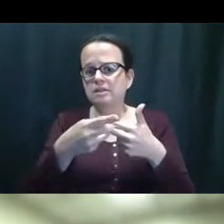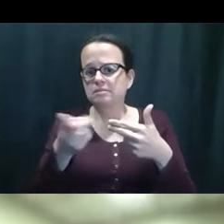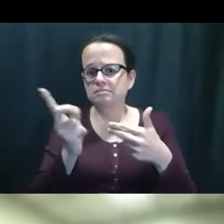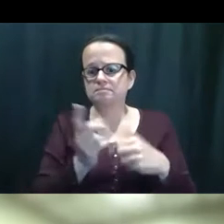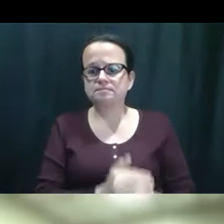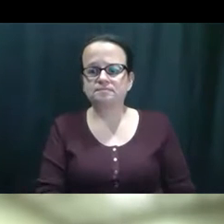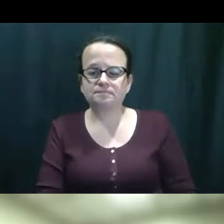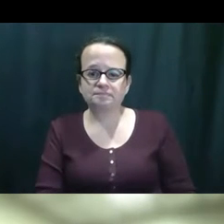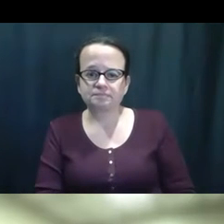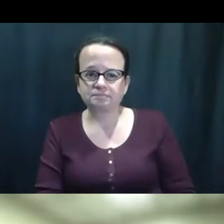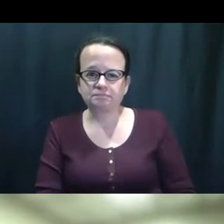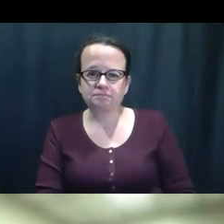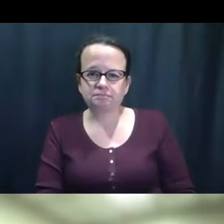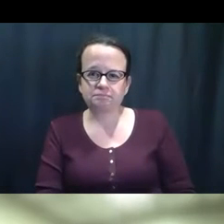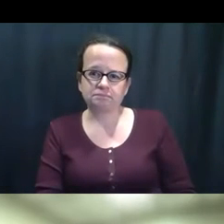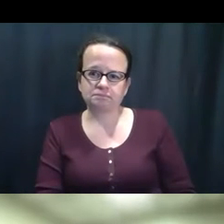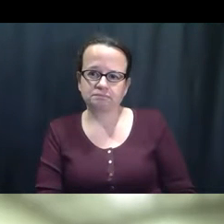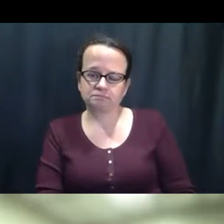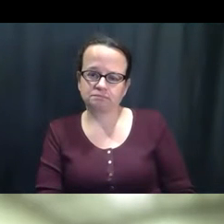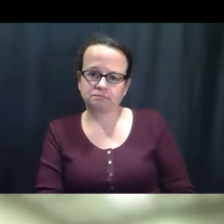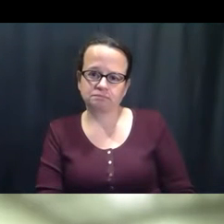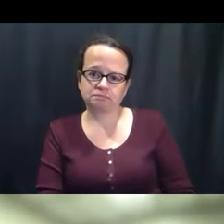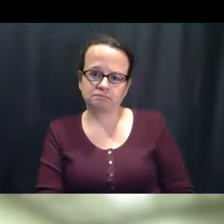siguen continuando, mostrando las diapositivas.